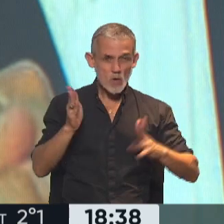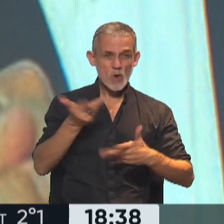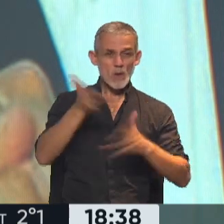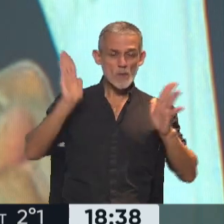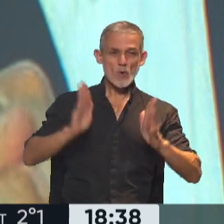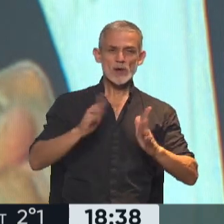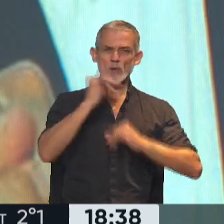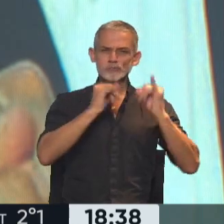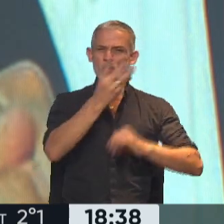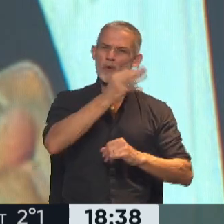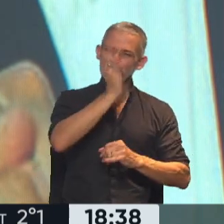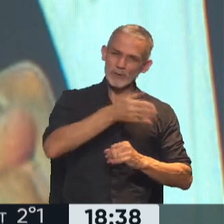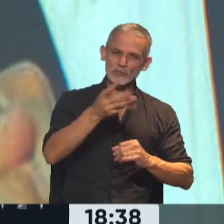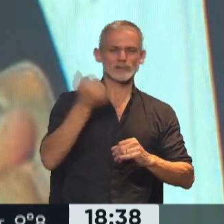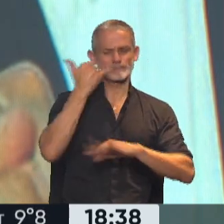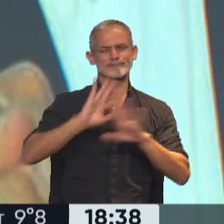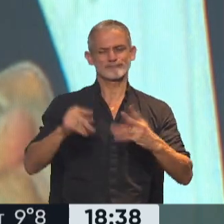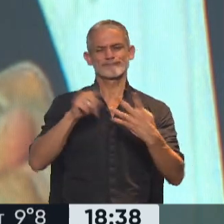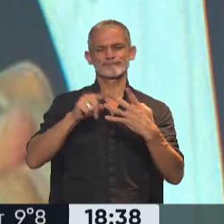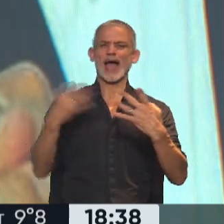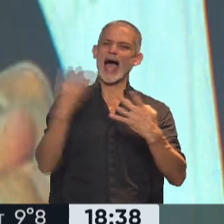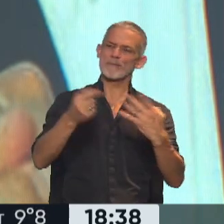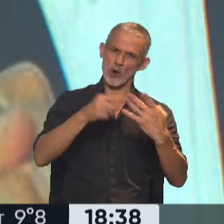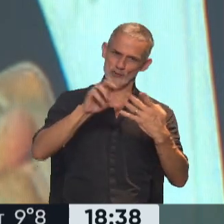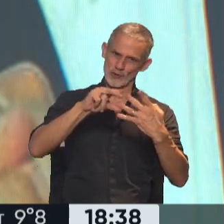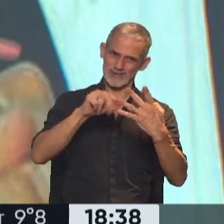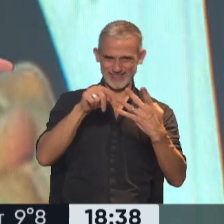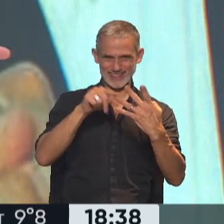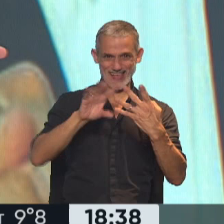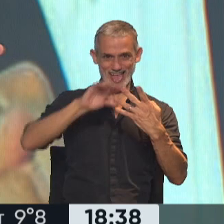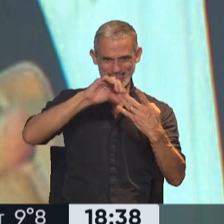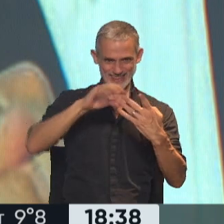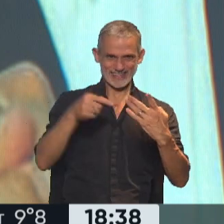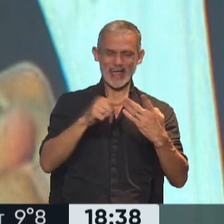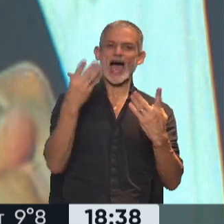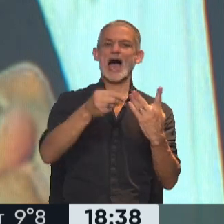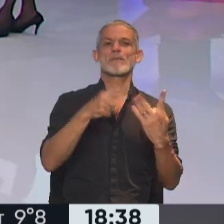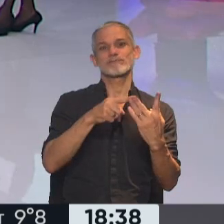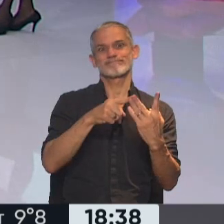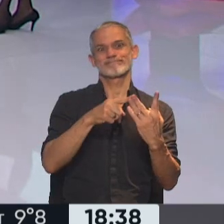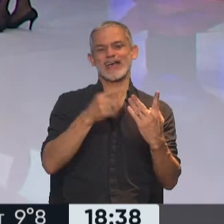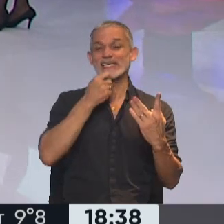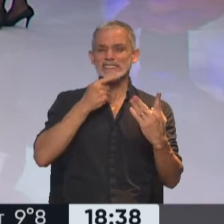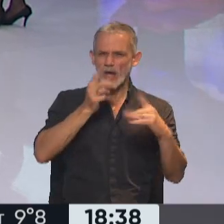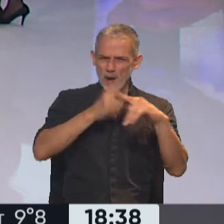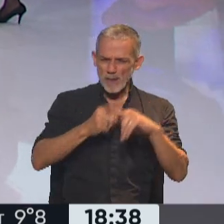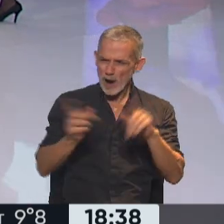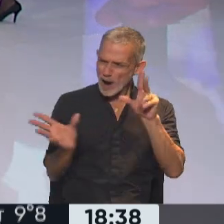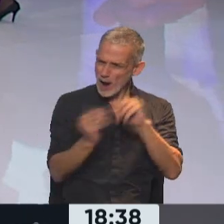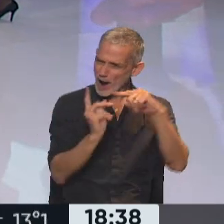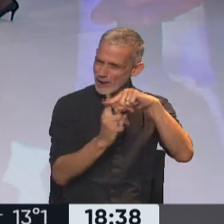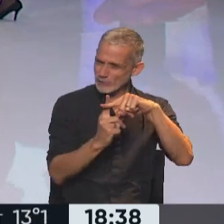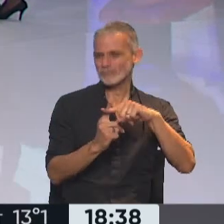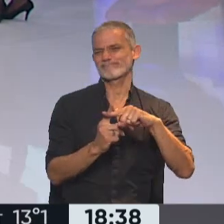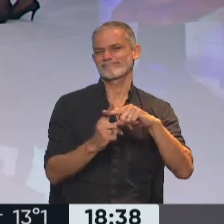datos, que se conocieron los resultados, salió a apoyar a Rodolfo Hernández. Ahí está. Es decir que si hacemos una simple suma,